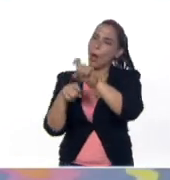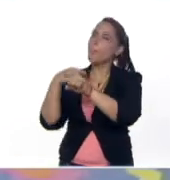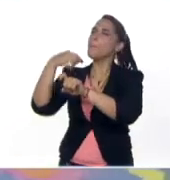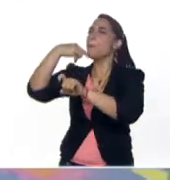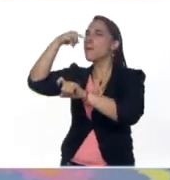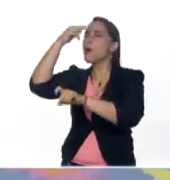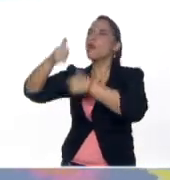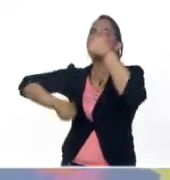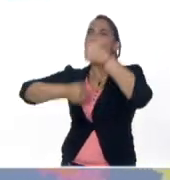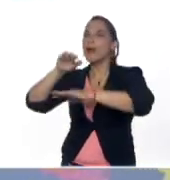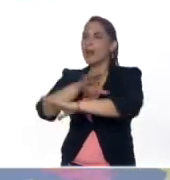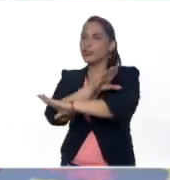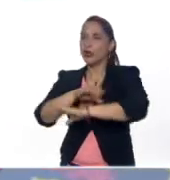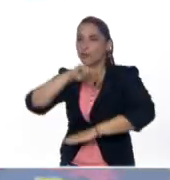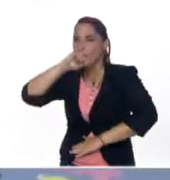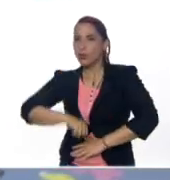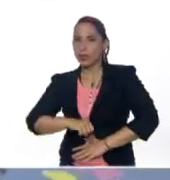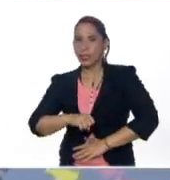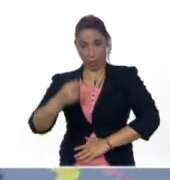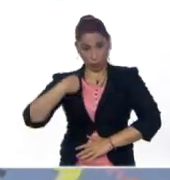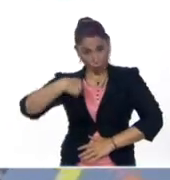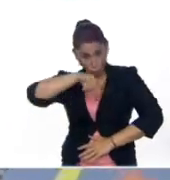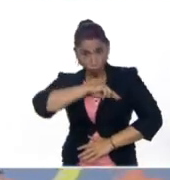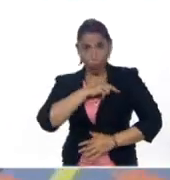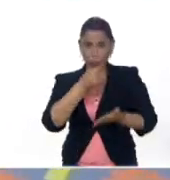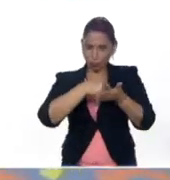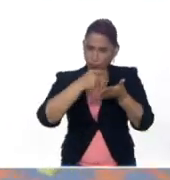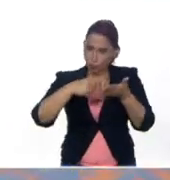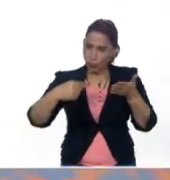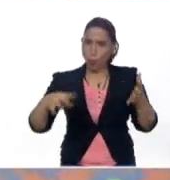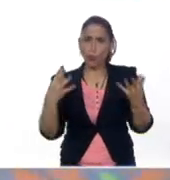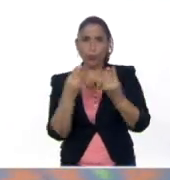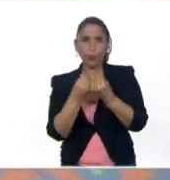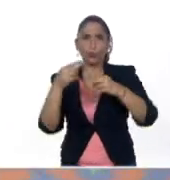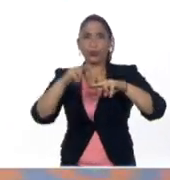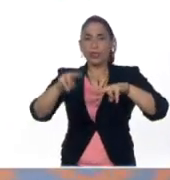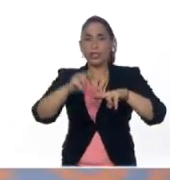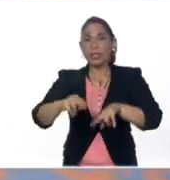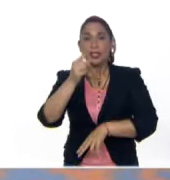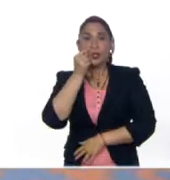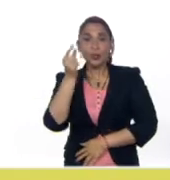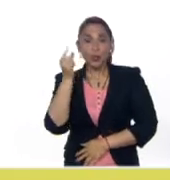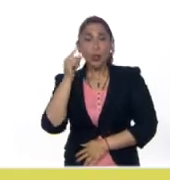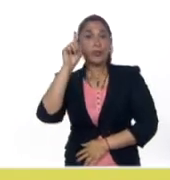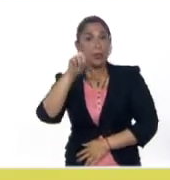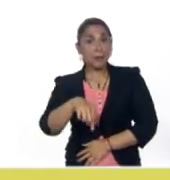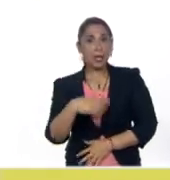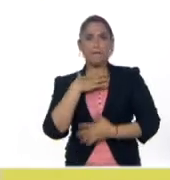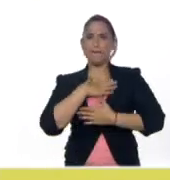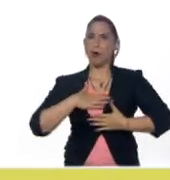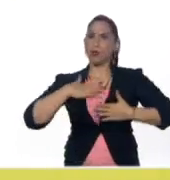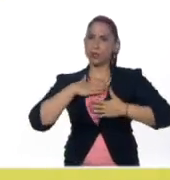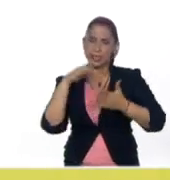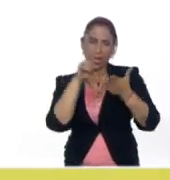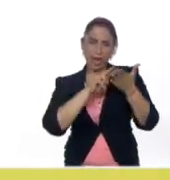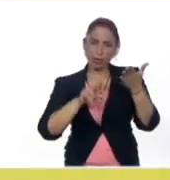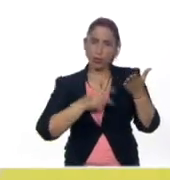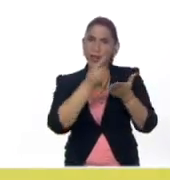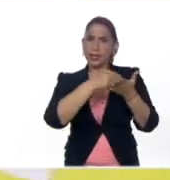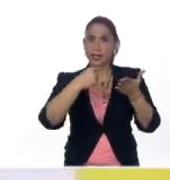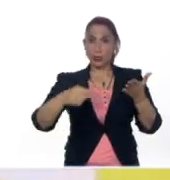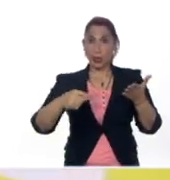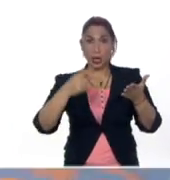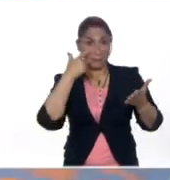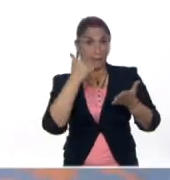canción favorita Y escribimos la canción junto a la niña o el niño Además de favorecer la lectura y la escritura Miren,